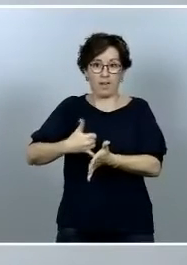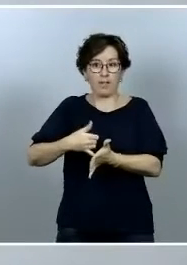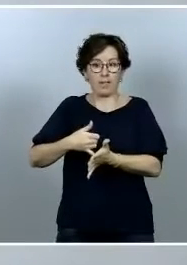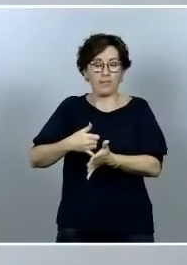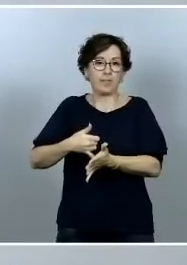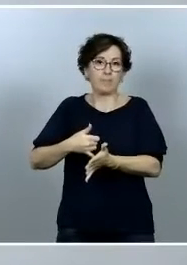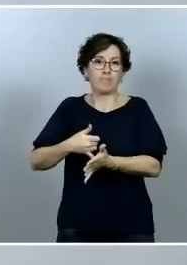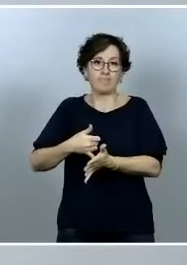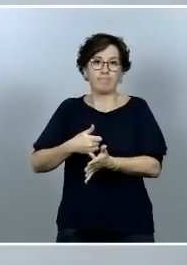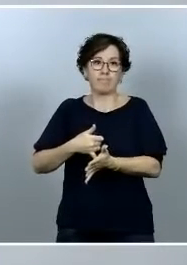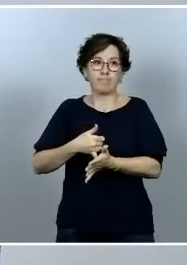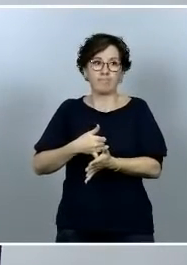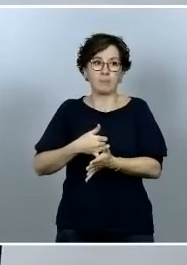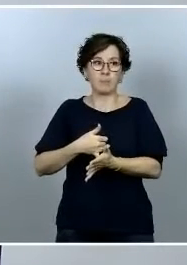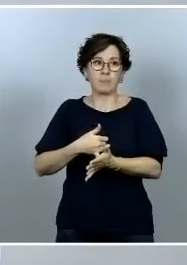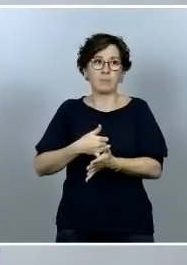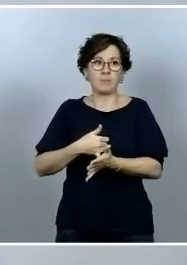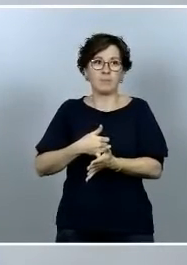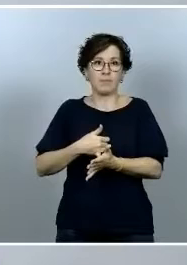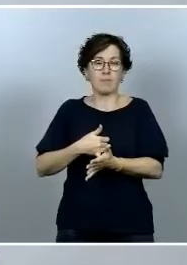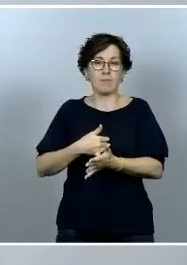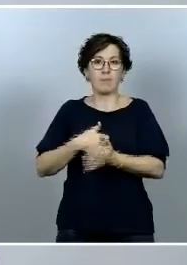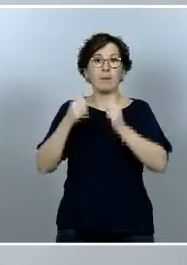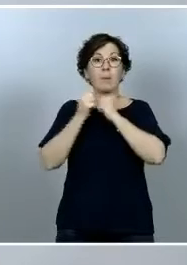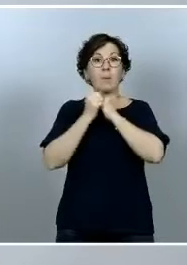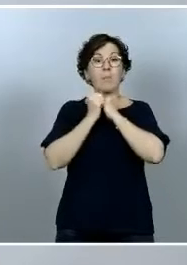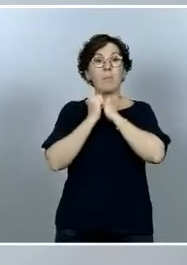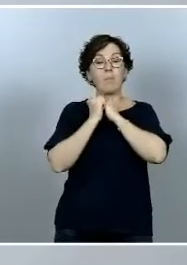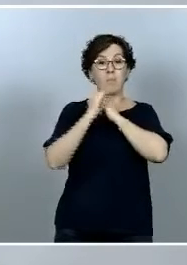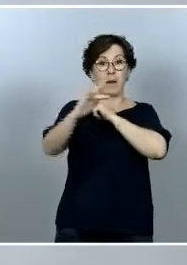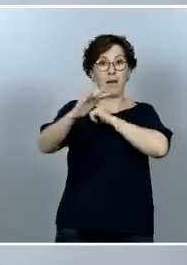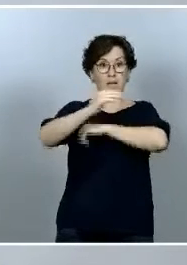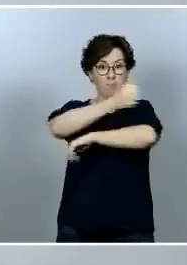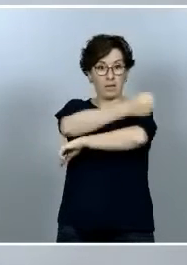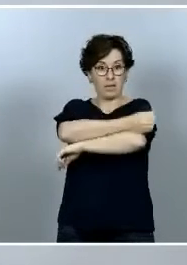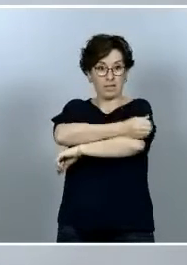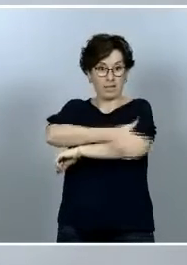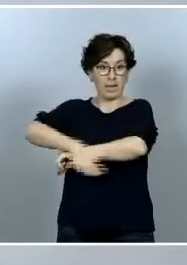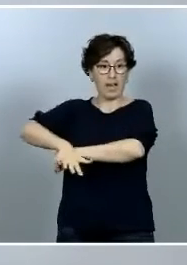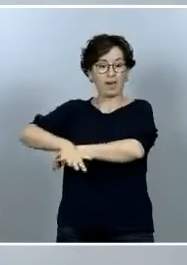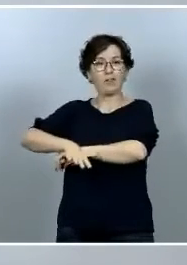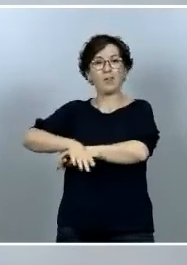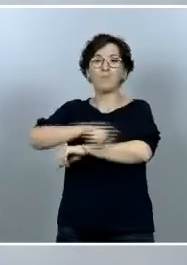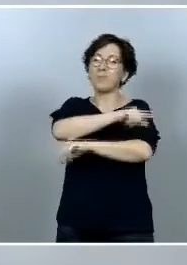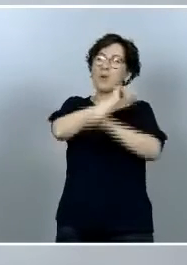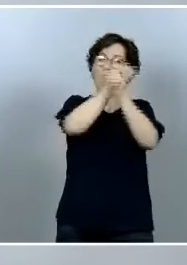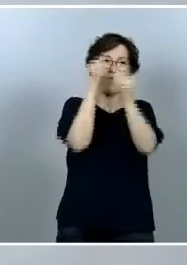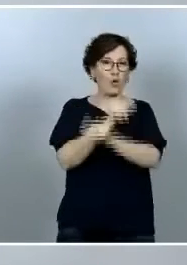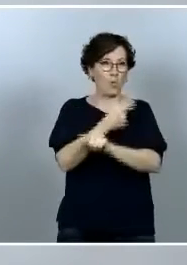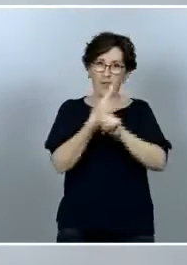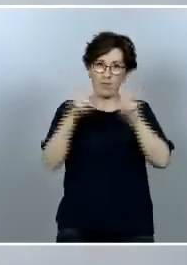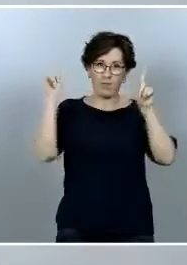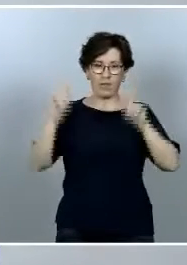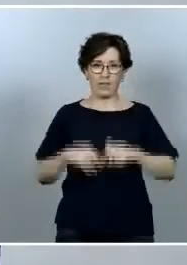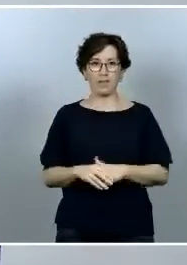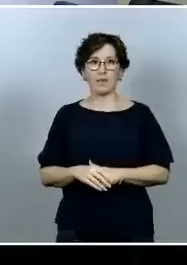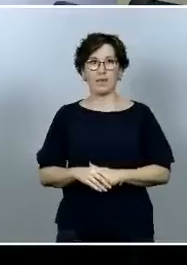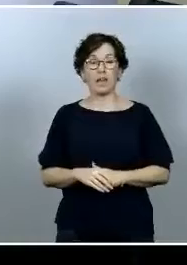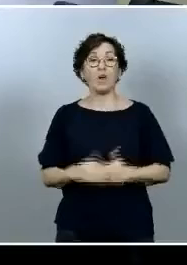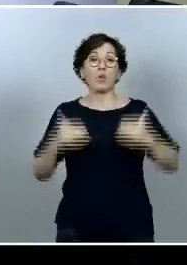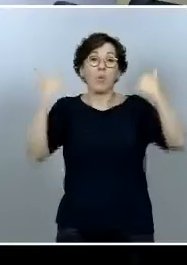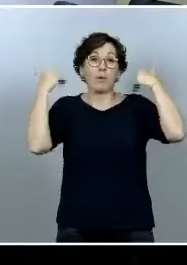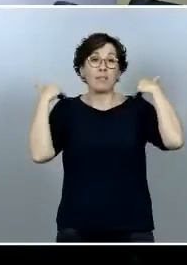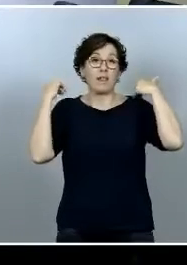el mar mediterráneo en conjunto en una escala diferente confluyen competencias muy distintas de los tres